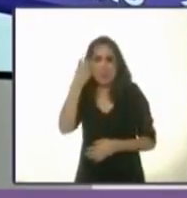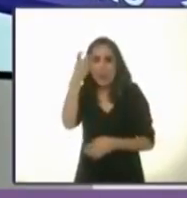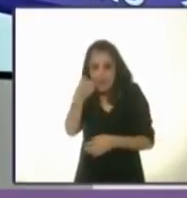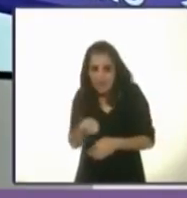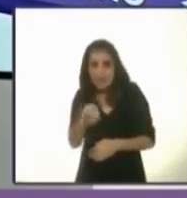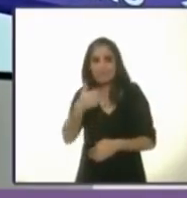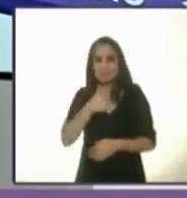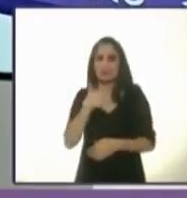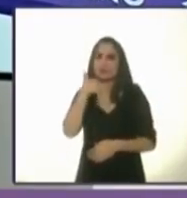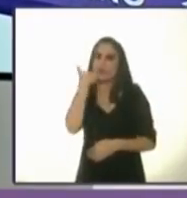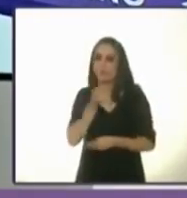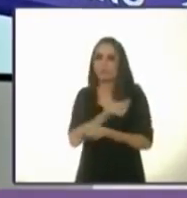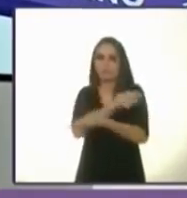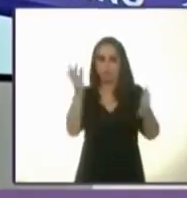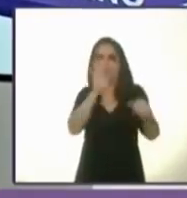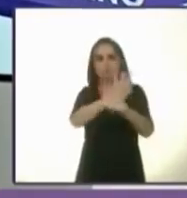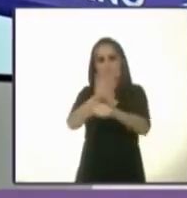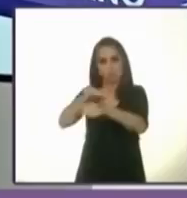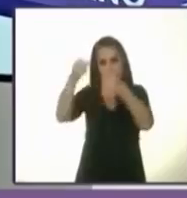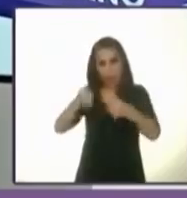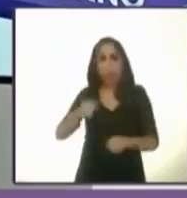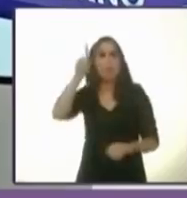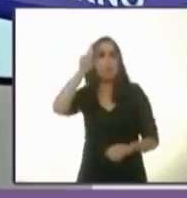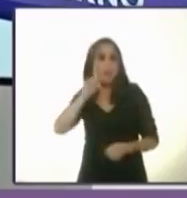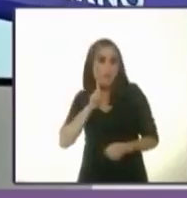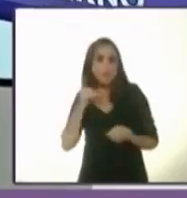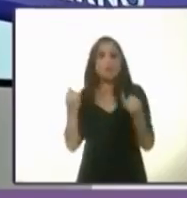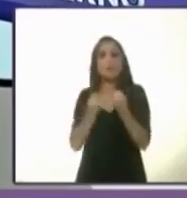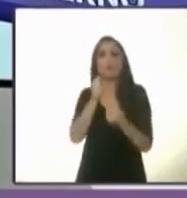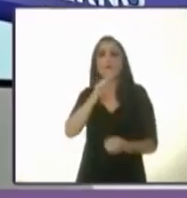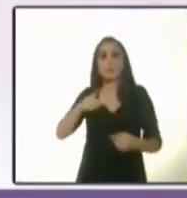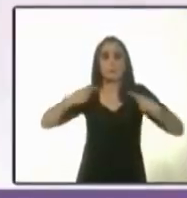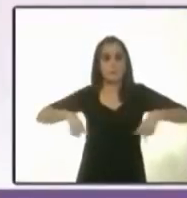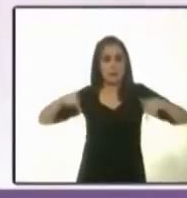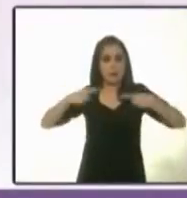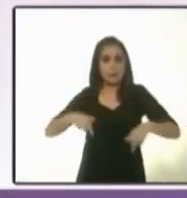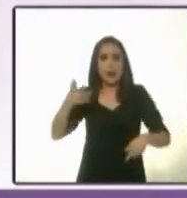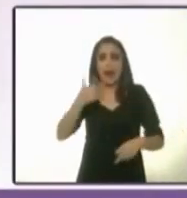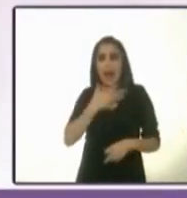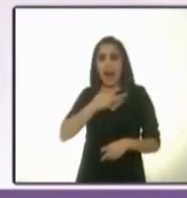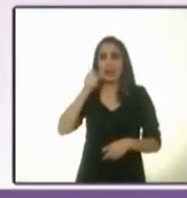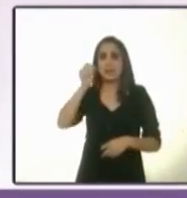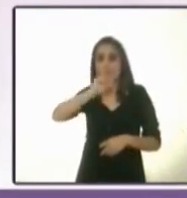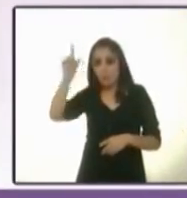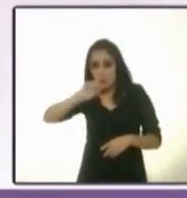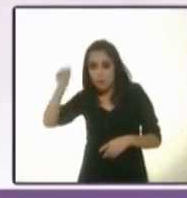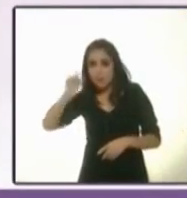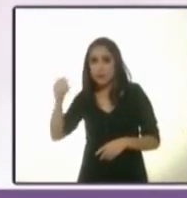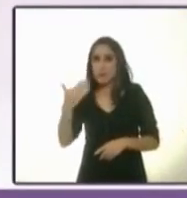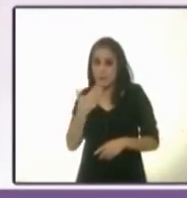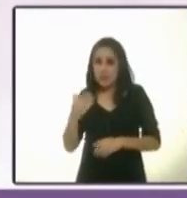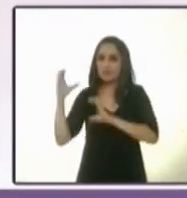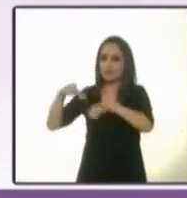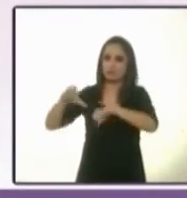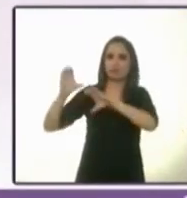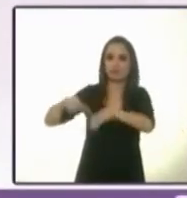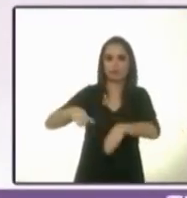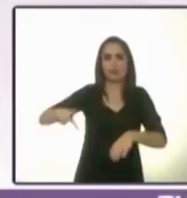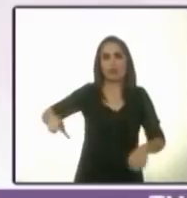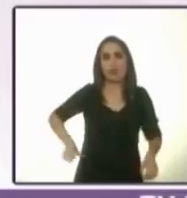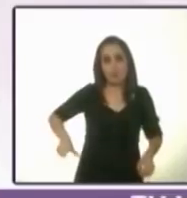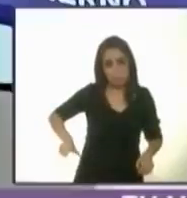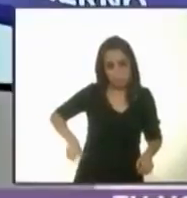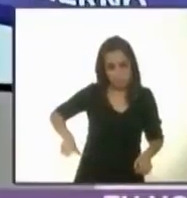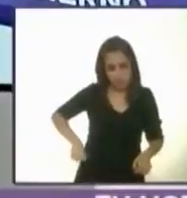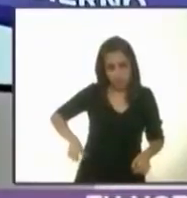manera en que vamos a garantizar que no solamente mujeres, sino las personas mejor preparadas estén ocupando los puestos de gobierno. Pero también